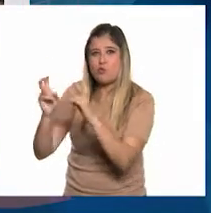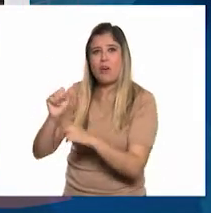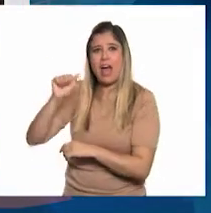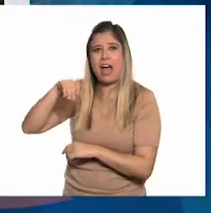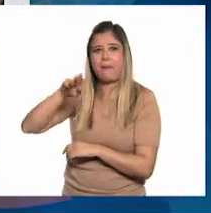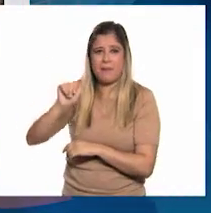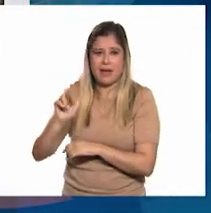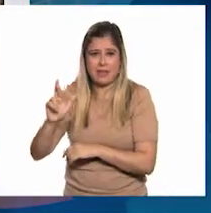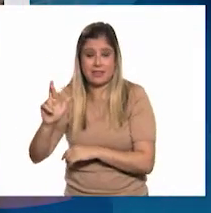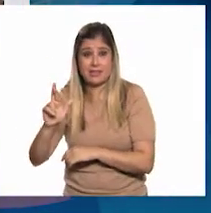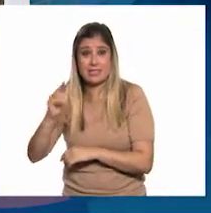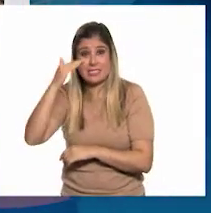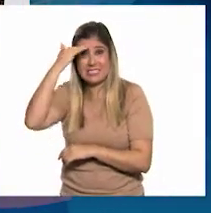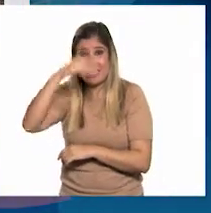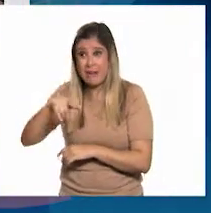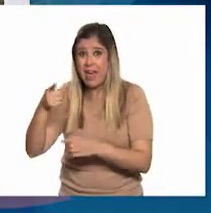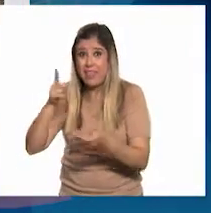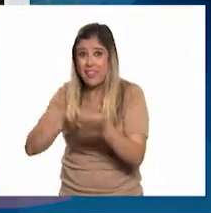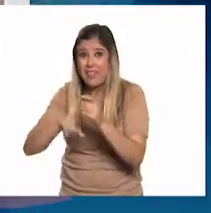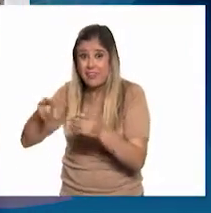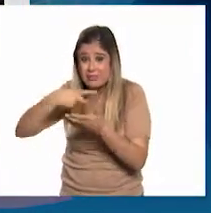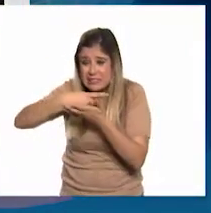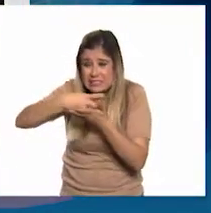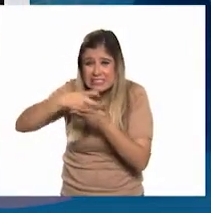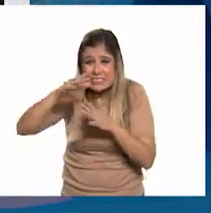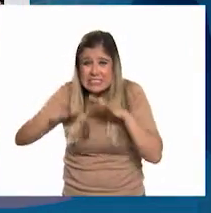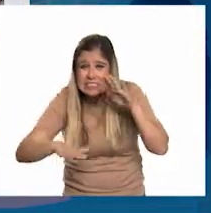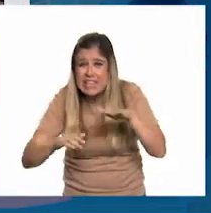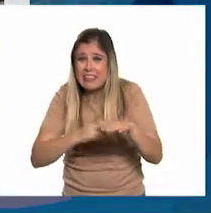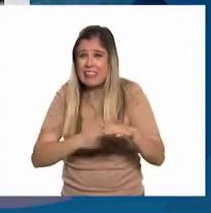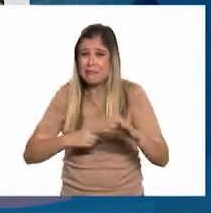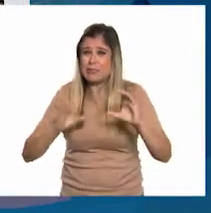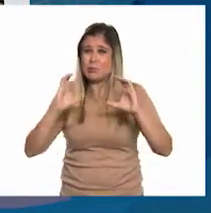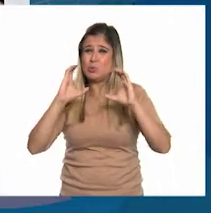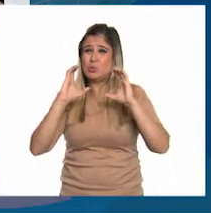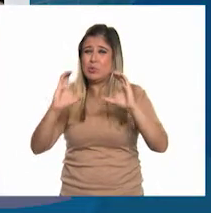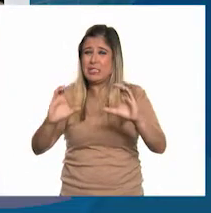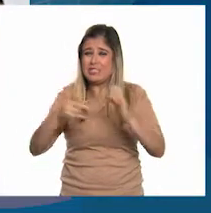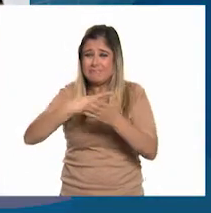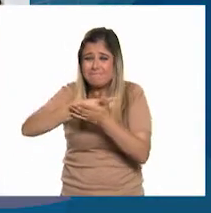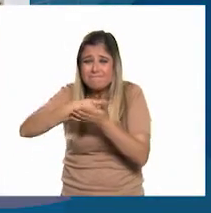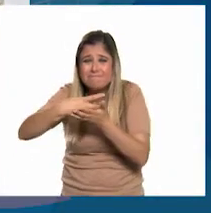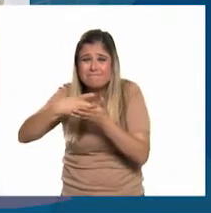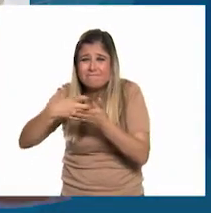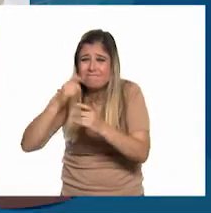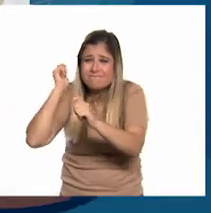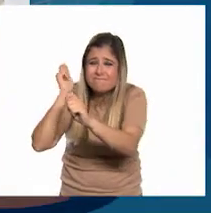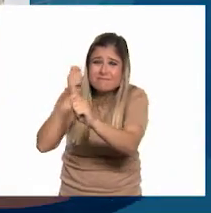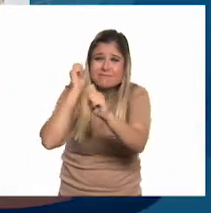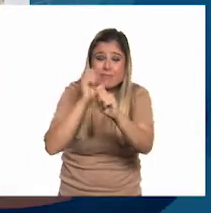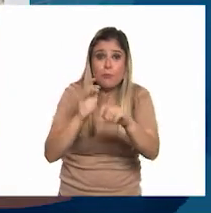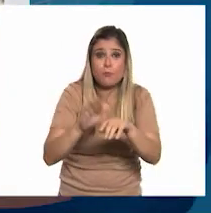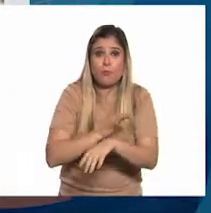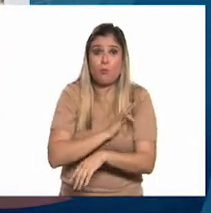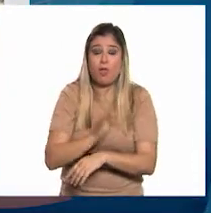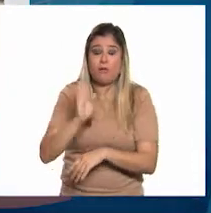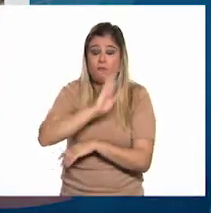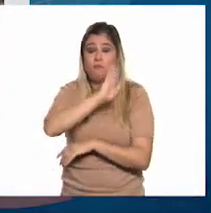Sabe que cada paso aquí dentro tiene que ser calculado escrupulosamente. De ello depende su vida.